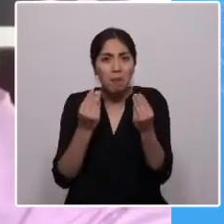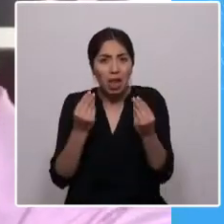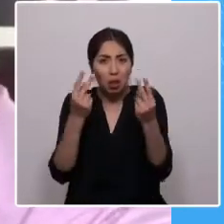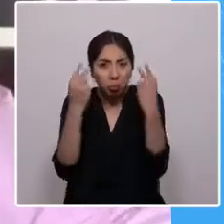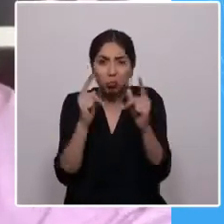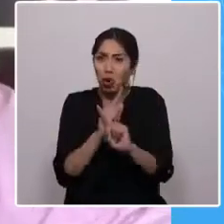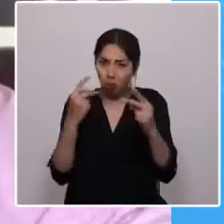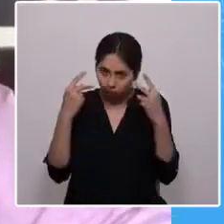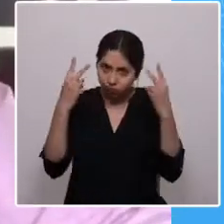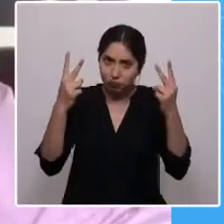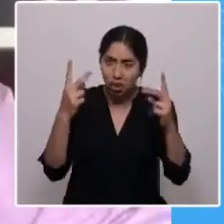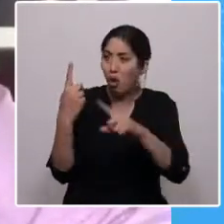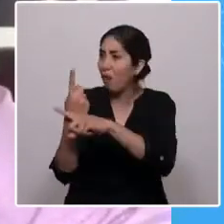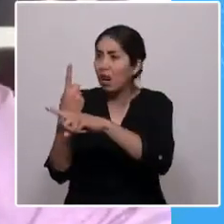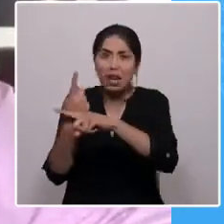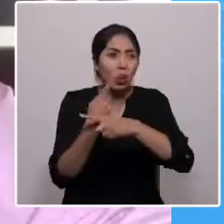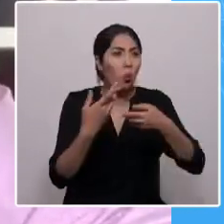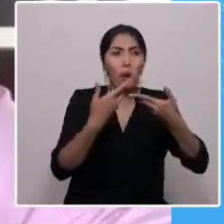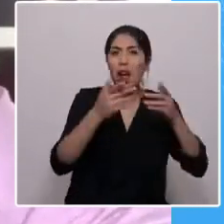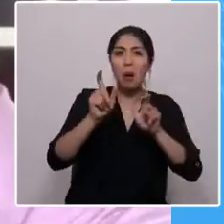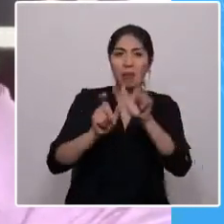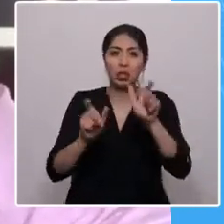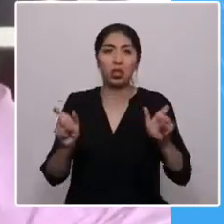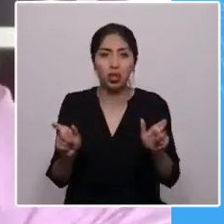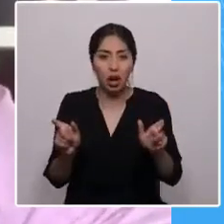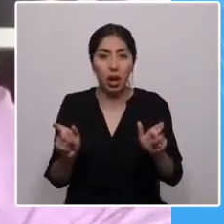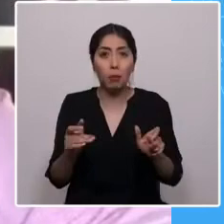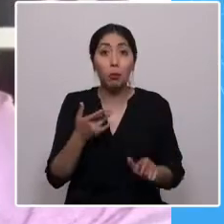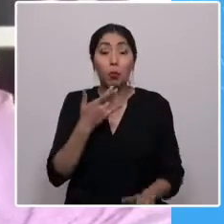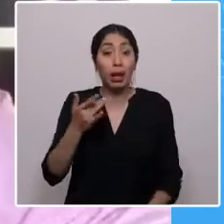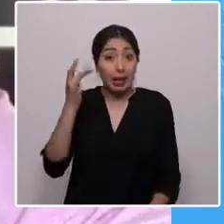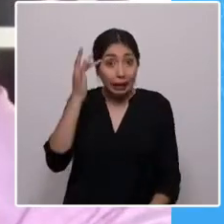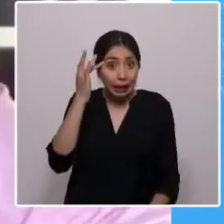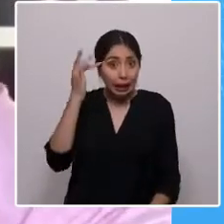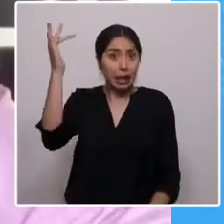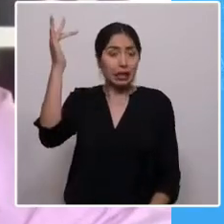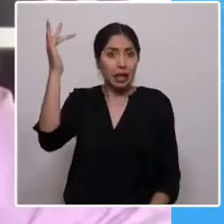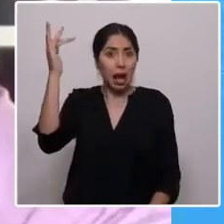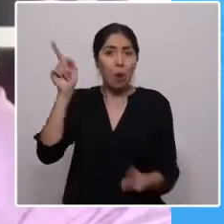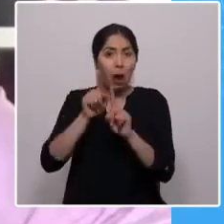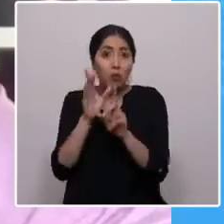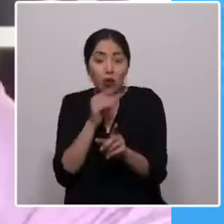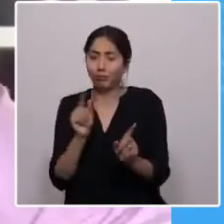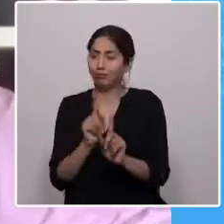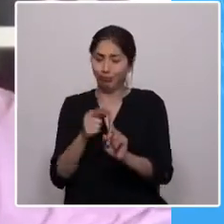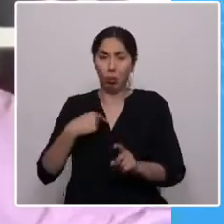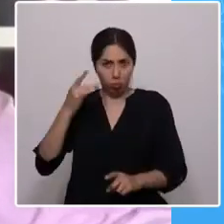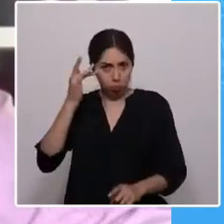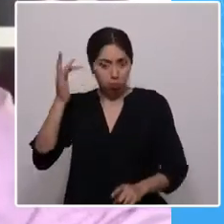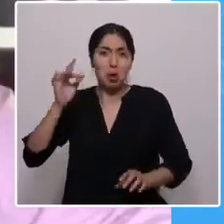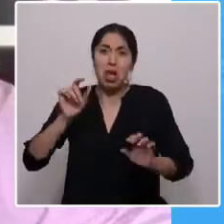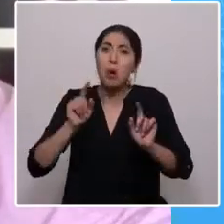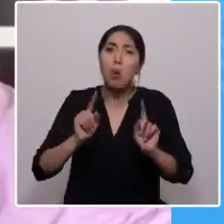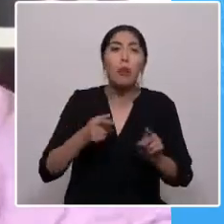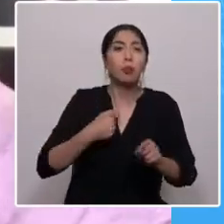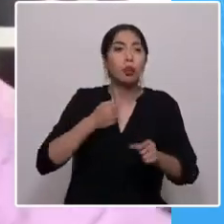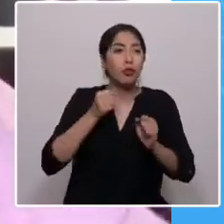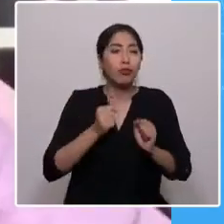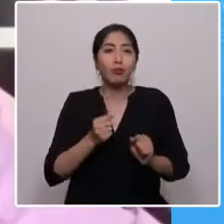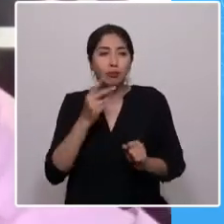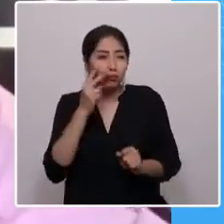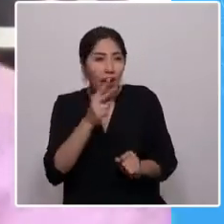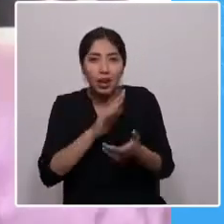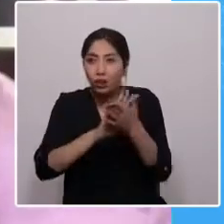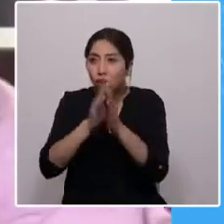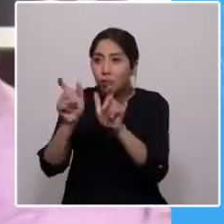sin tener sesgo ni trinchera, ya que la inteligencia no está secuestrada en ningún lugar. Y así puedo ver la bondad en todos y todas. A este proceso llegué como